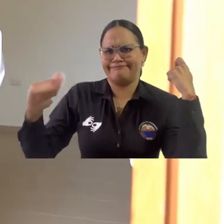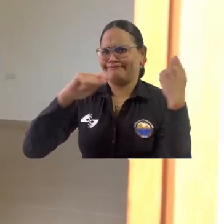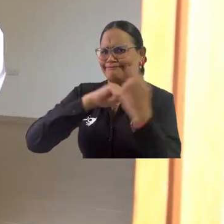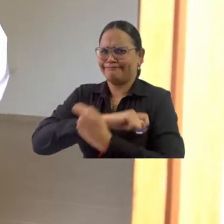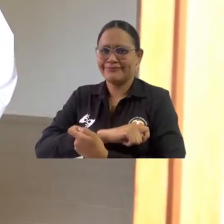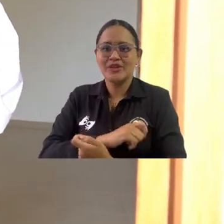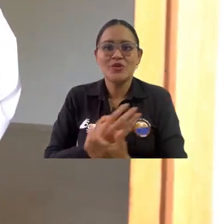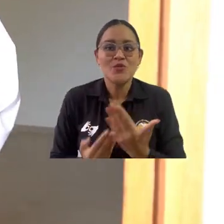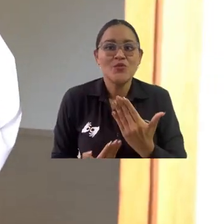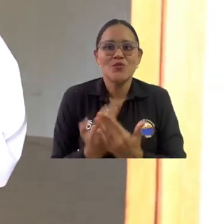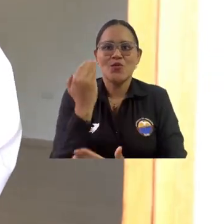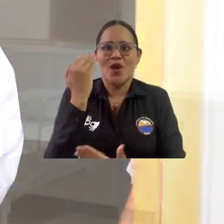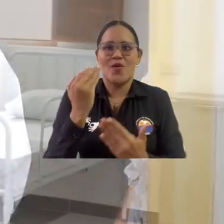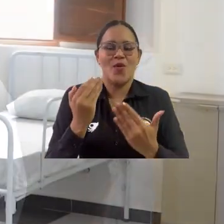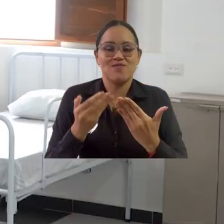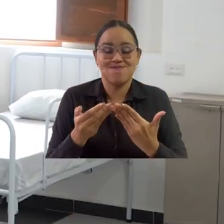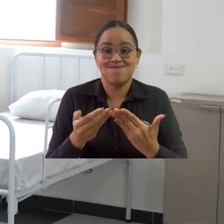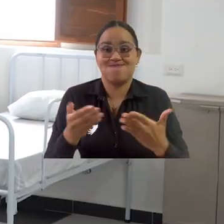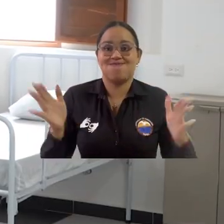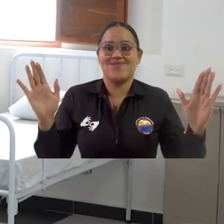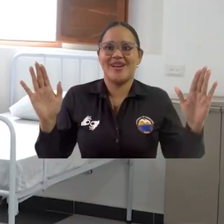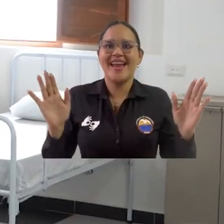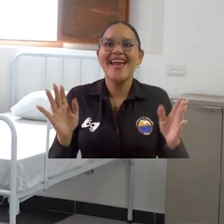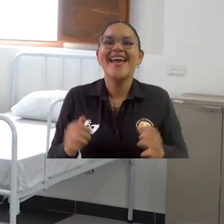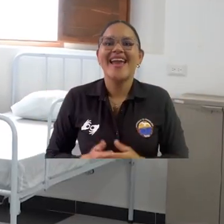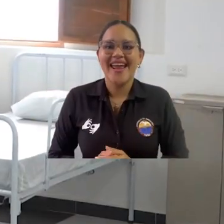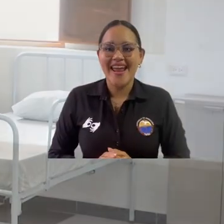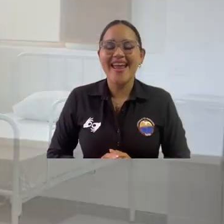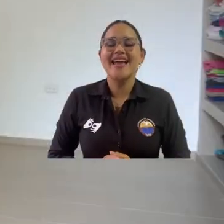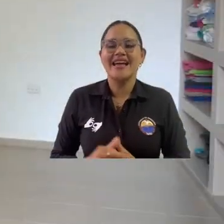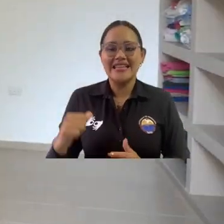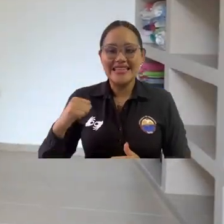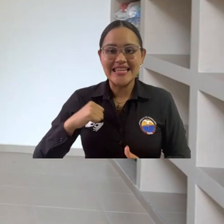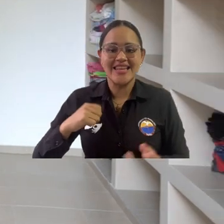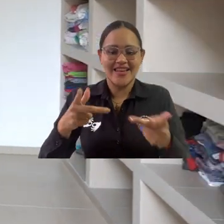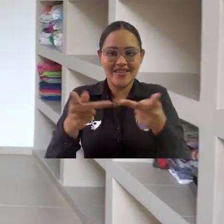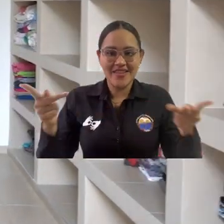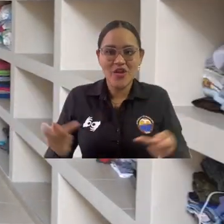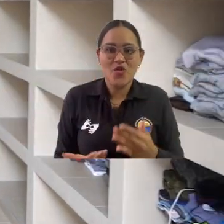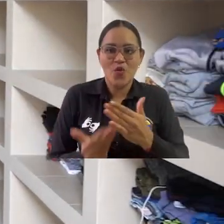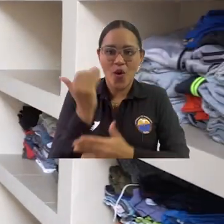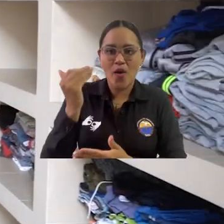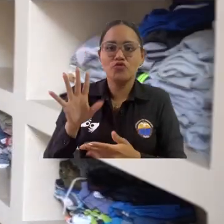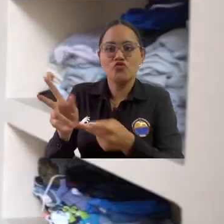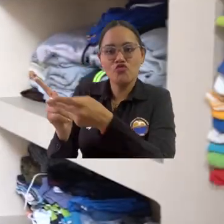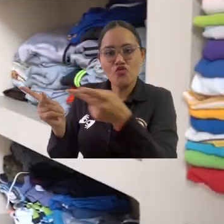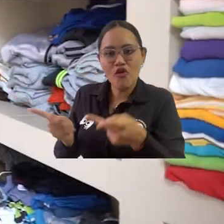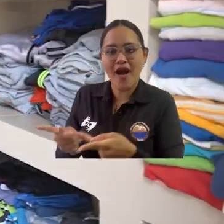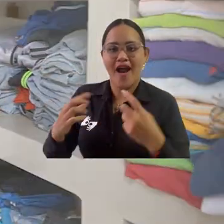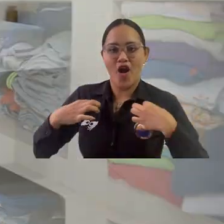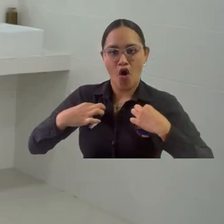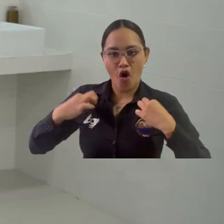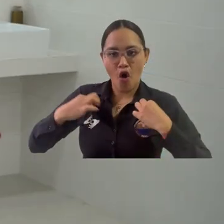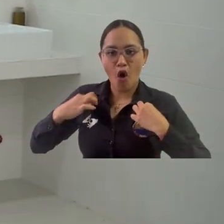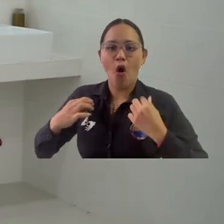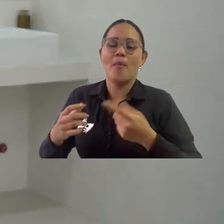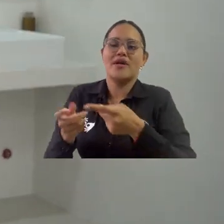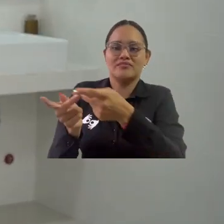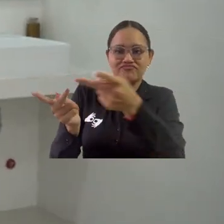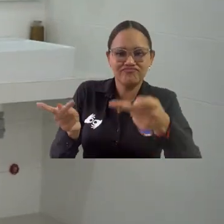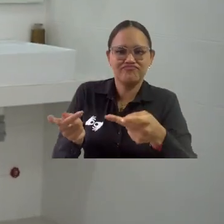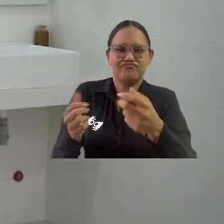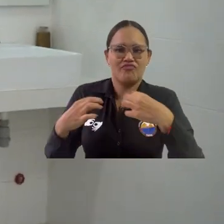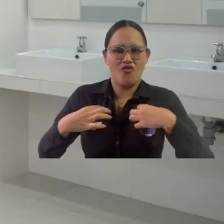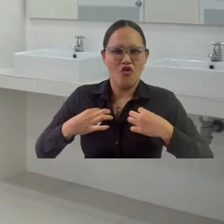Hoy estamos inaugurando una habitación nueva, con un cuarto para ropas también nuevo, con una batería de